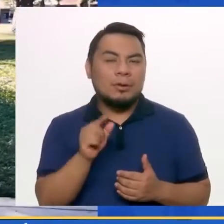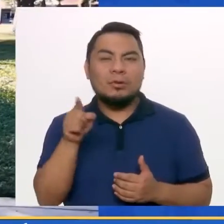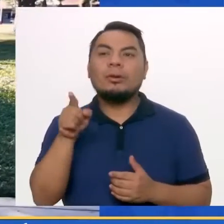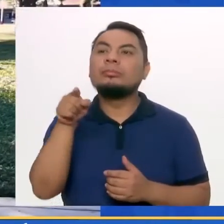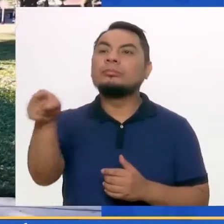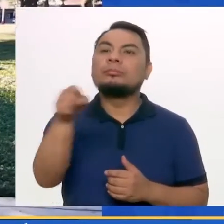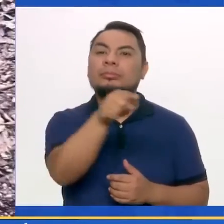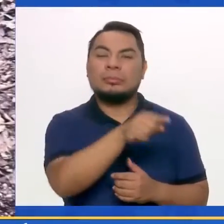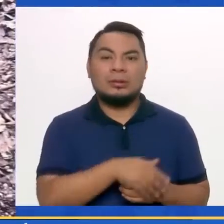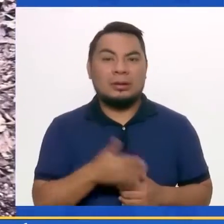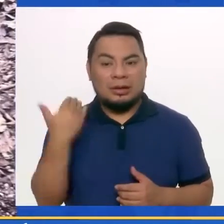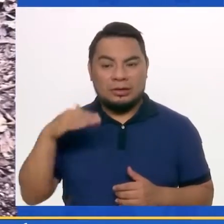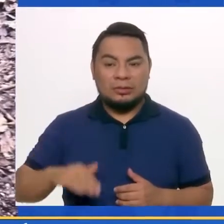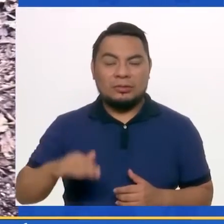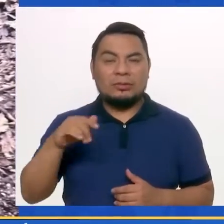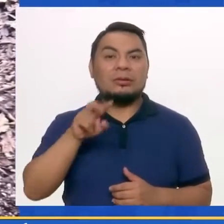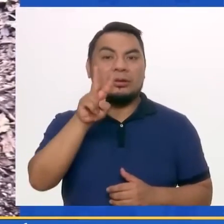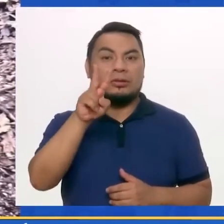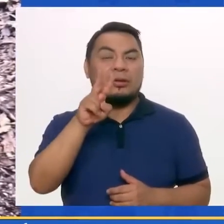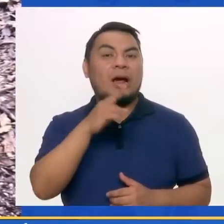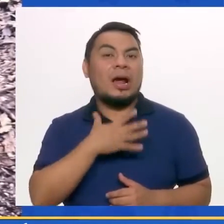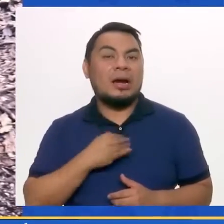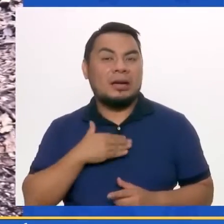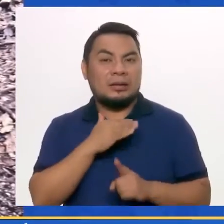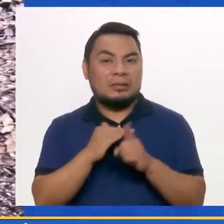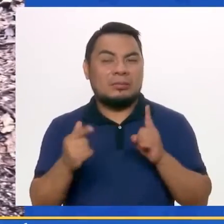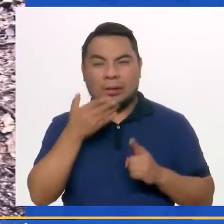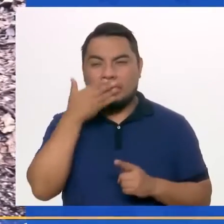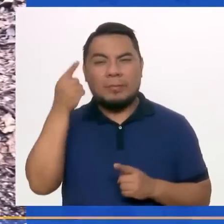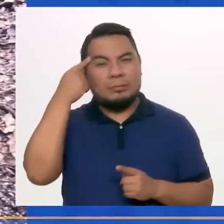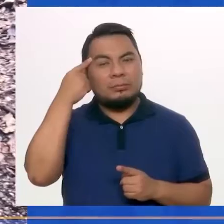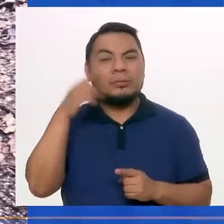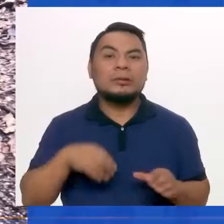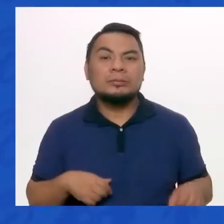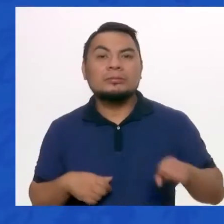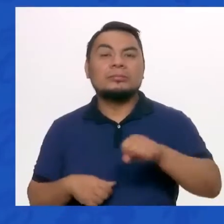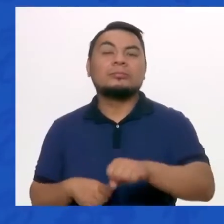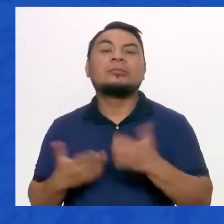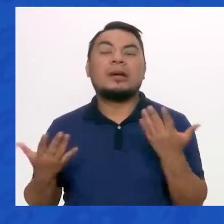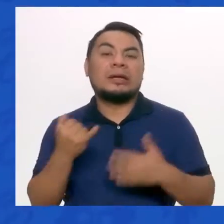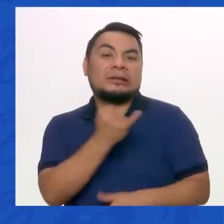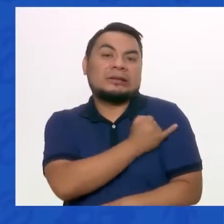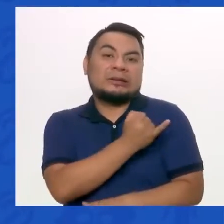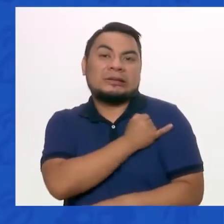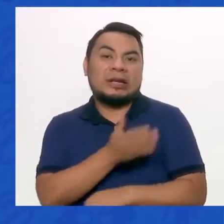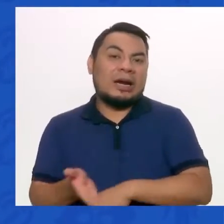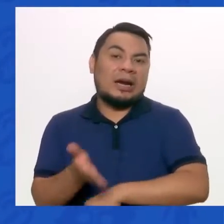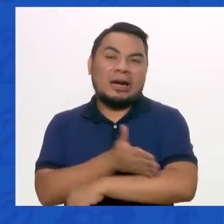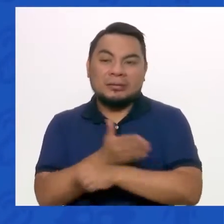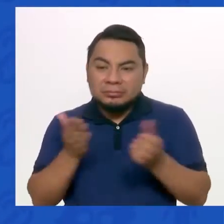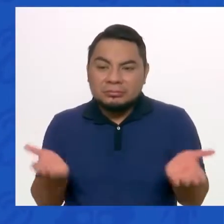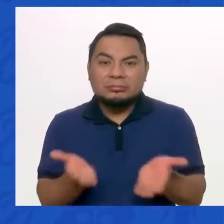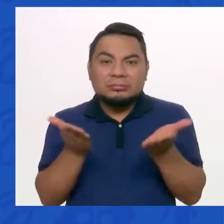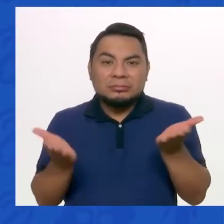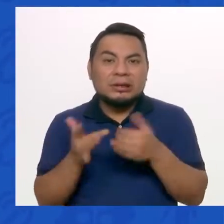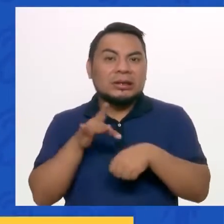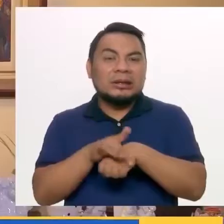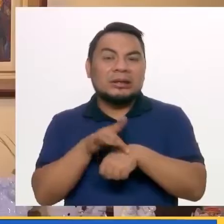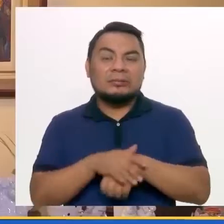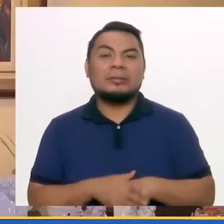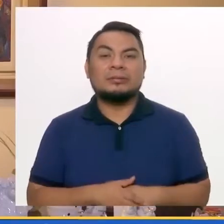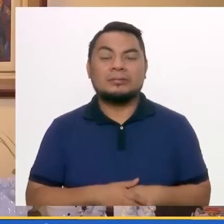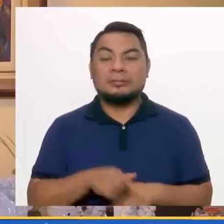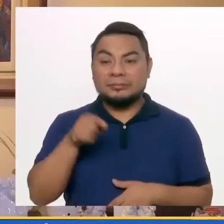mostraba y a los dos años y medio, por eso lo pusimos en el jardín como estimulación